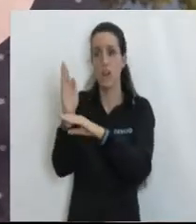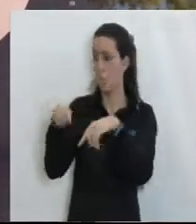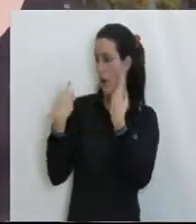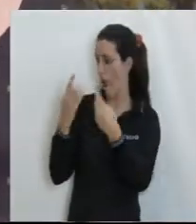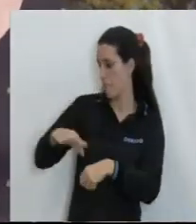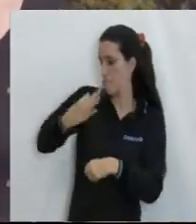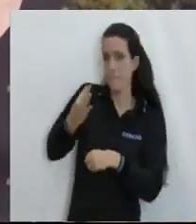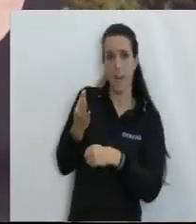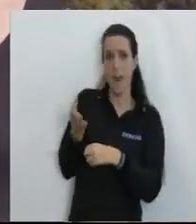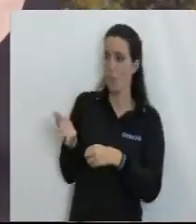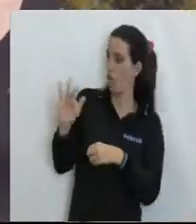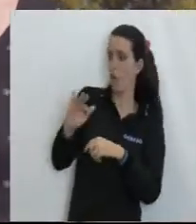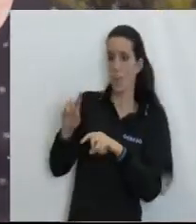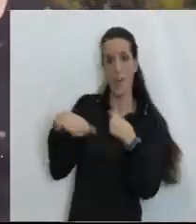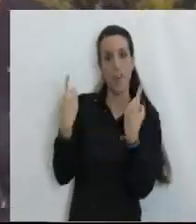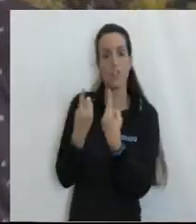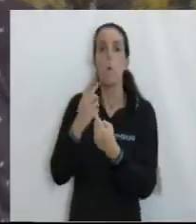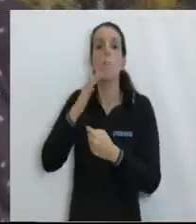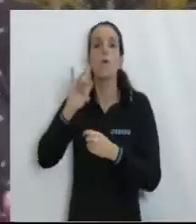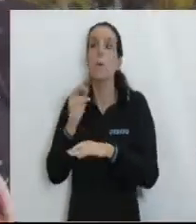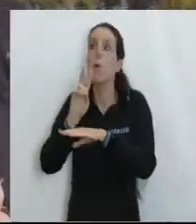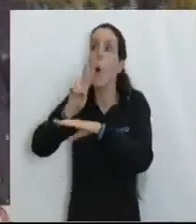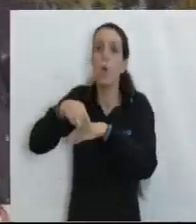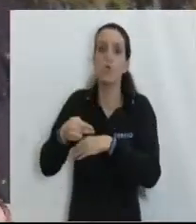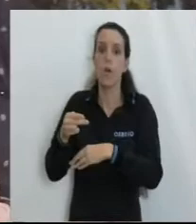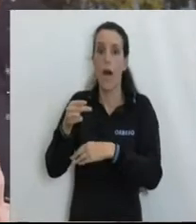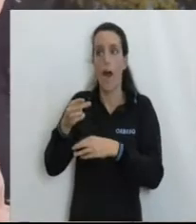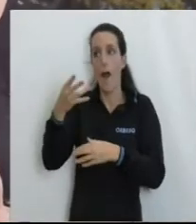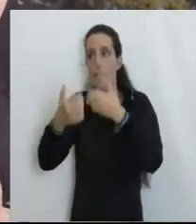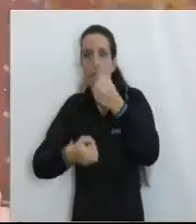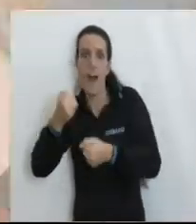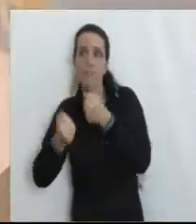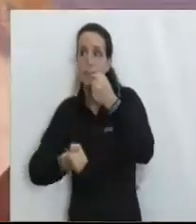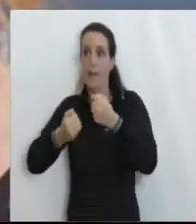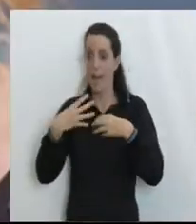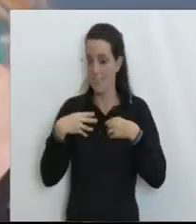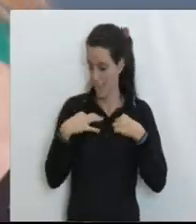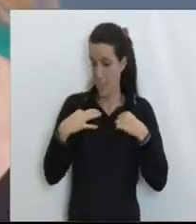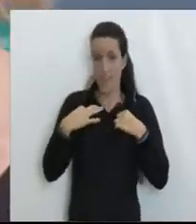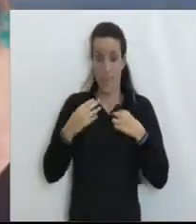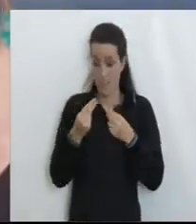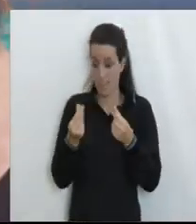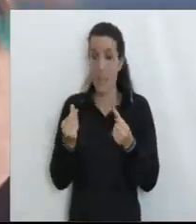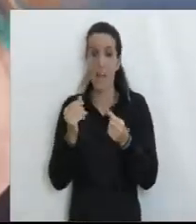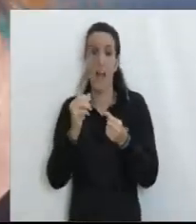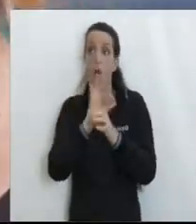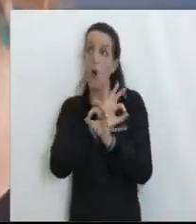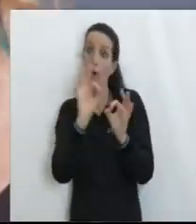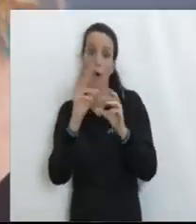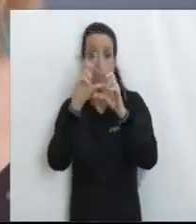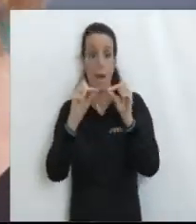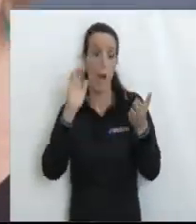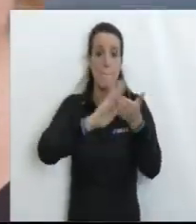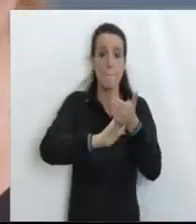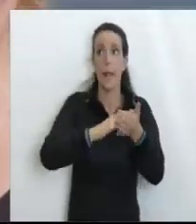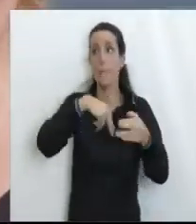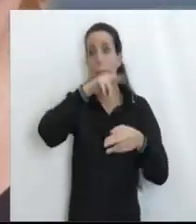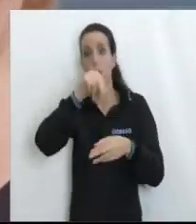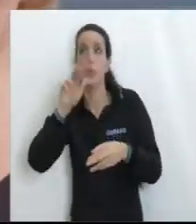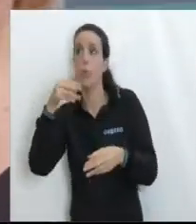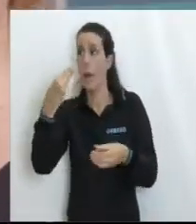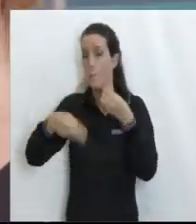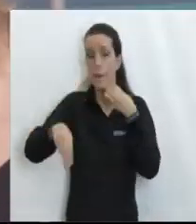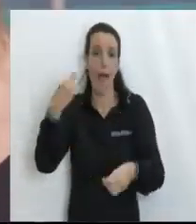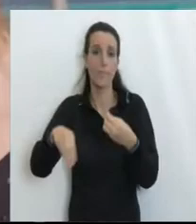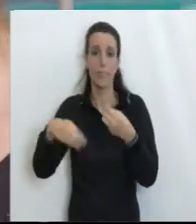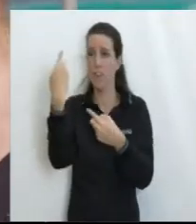cotidiana Por ejemplo, son utilizados en la fabricación de telas sintéticas De adhesivos, de pinturas, de plásticos